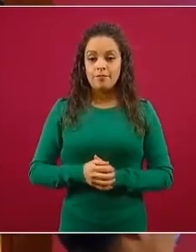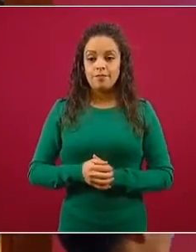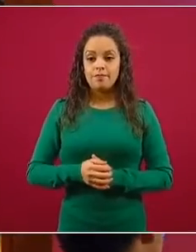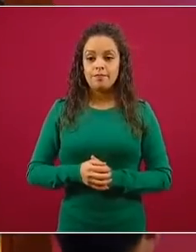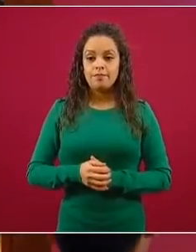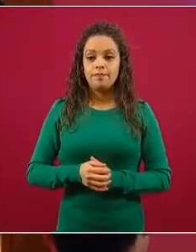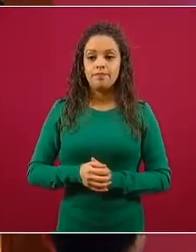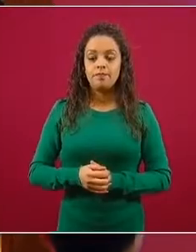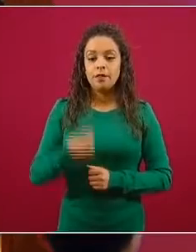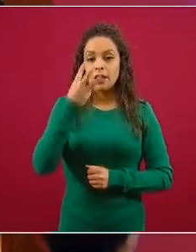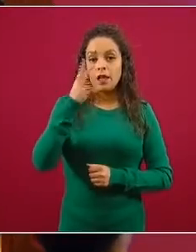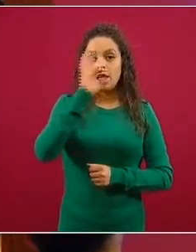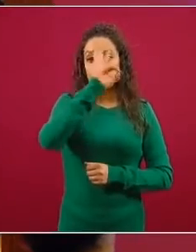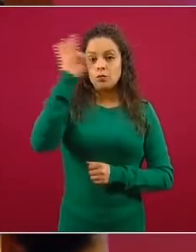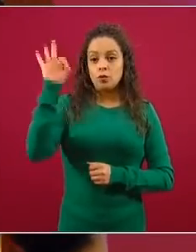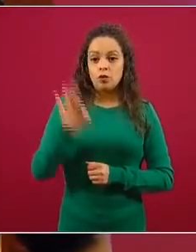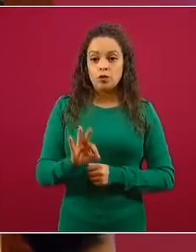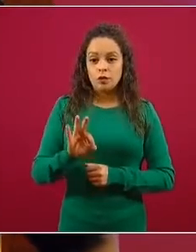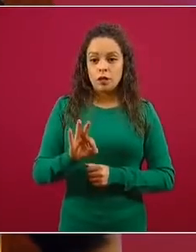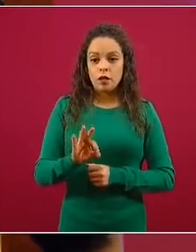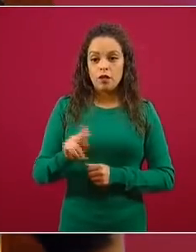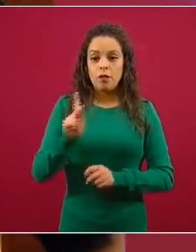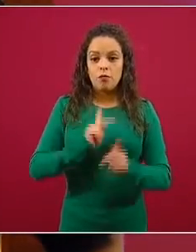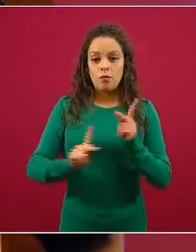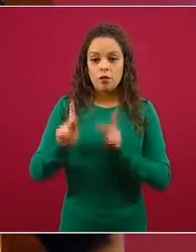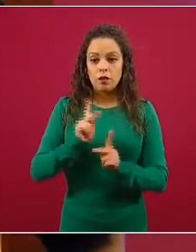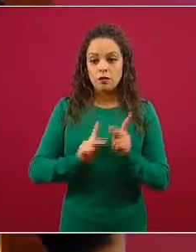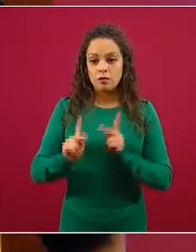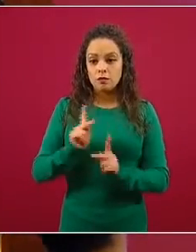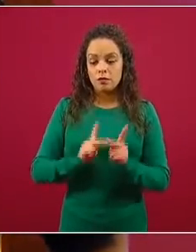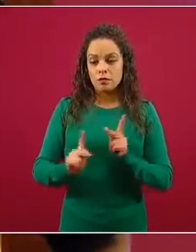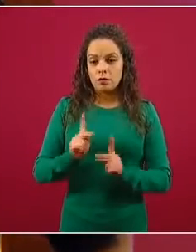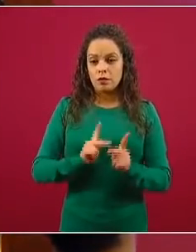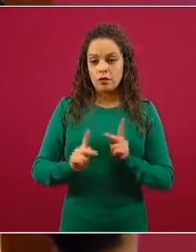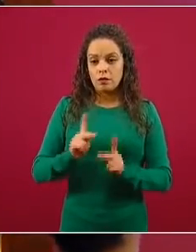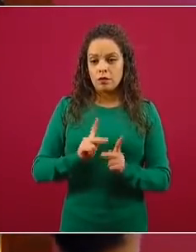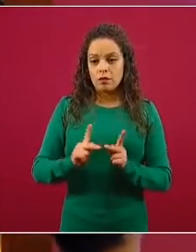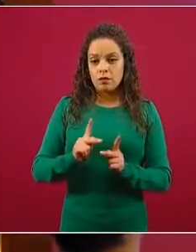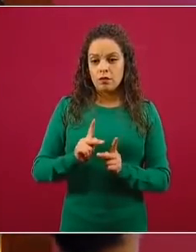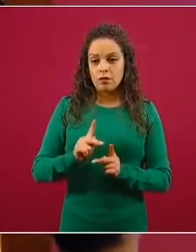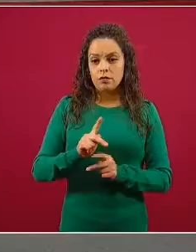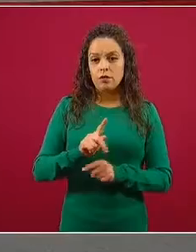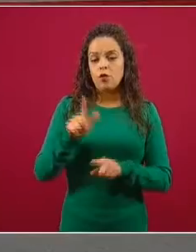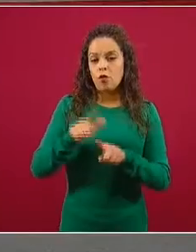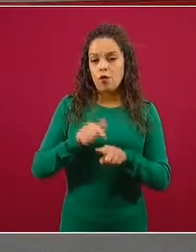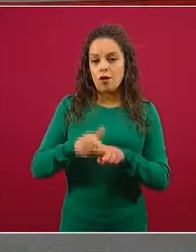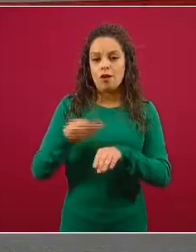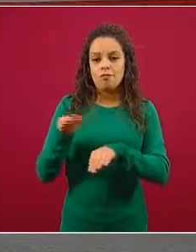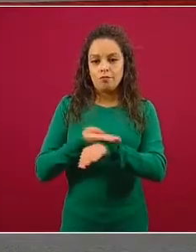el resto 3% solicitó un préstamo conmemorativo o mejor conocido como blanco.